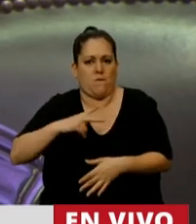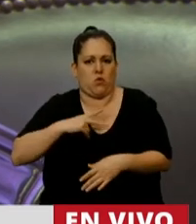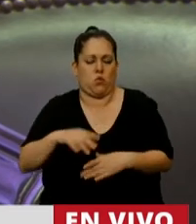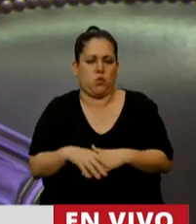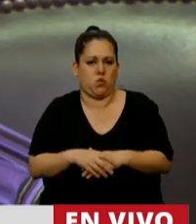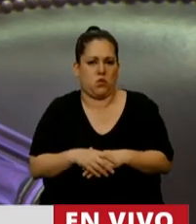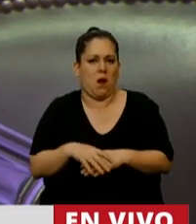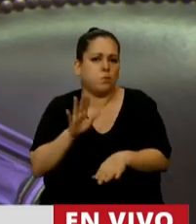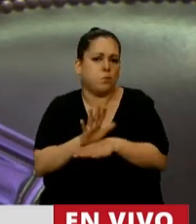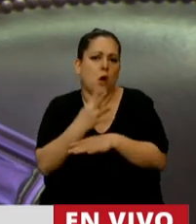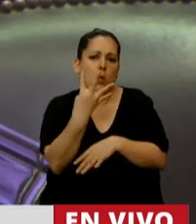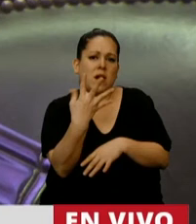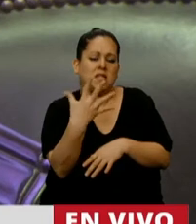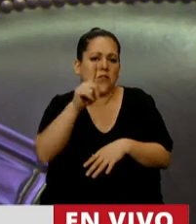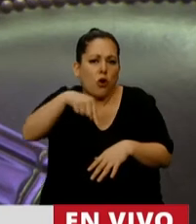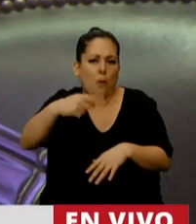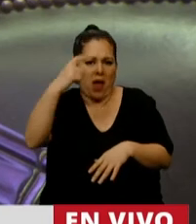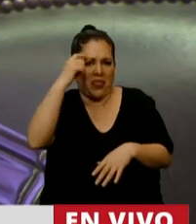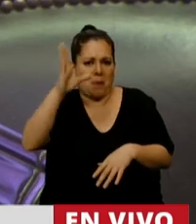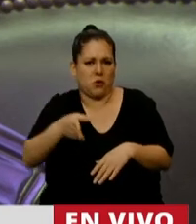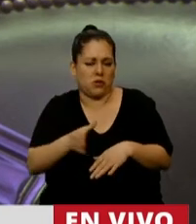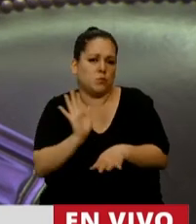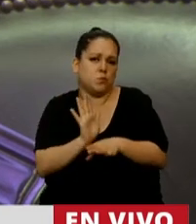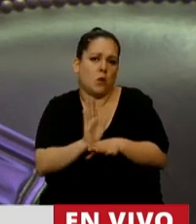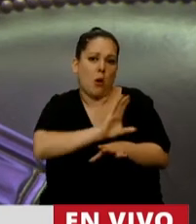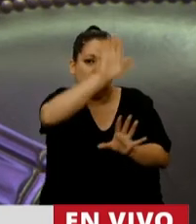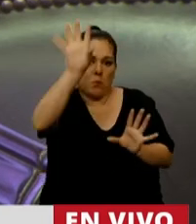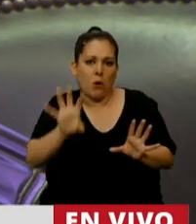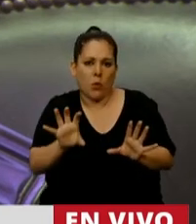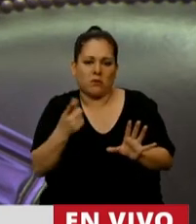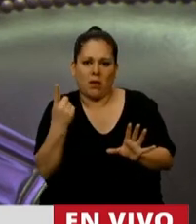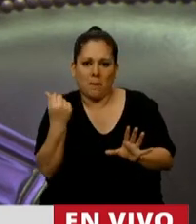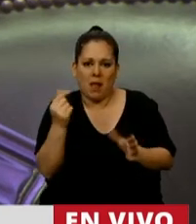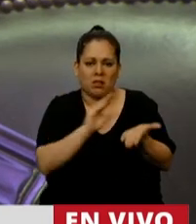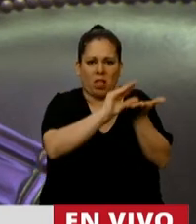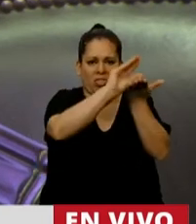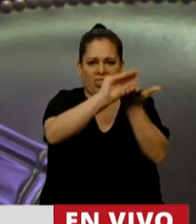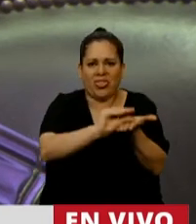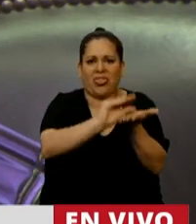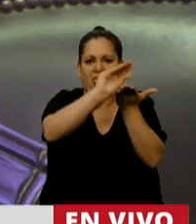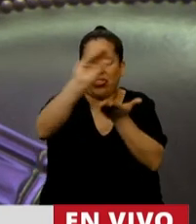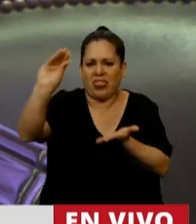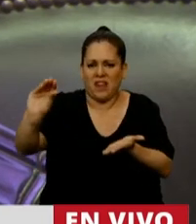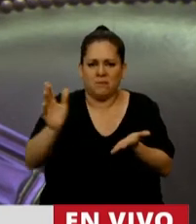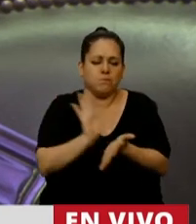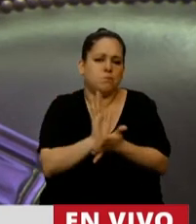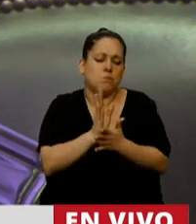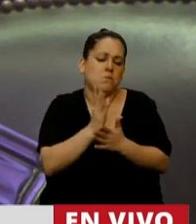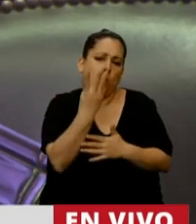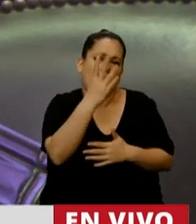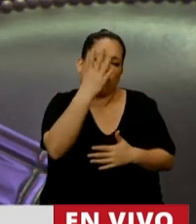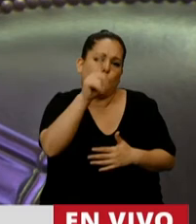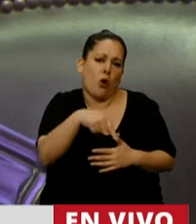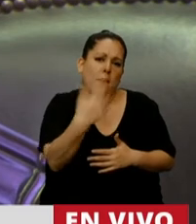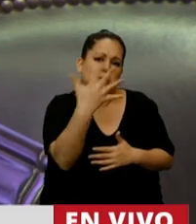significar el 45,10%. Significa que las provincias pierden en criterio federal la distribución de los recursos 4,5